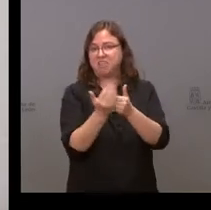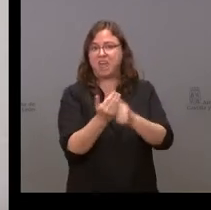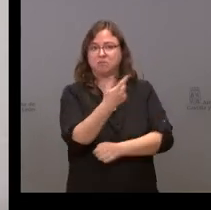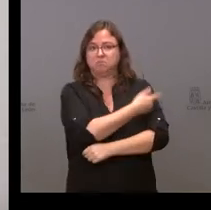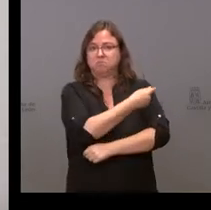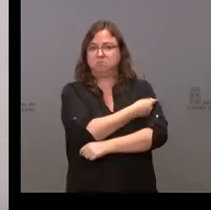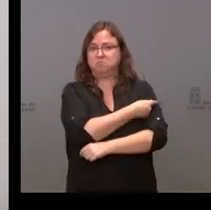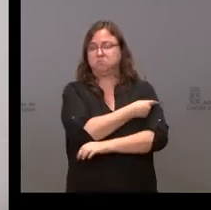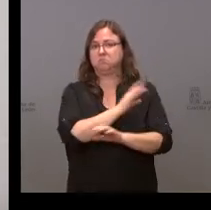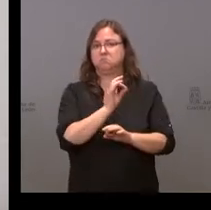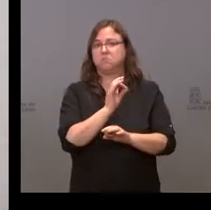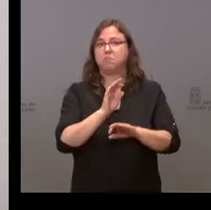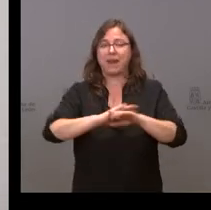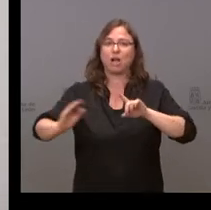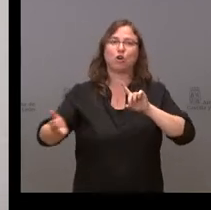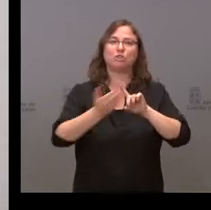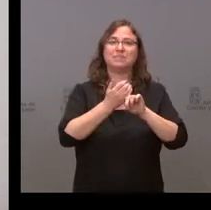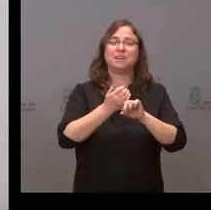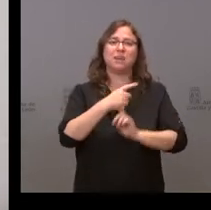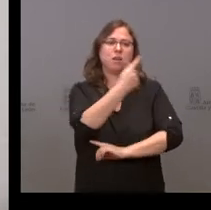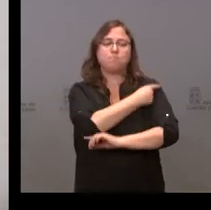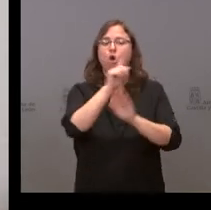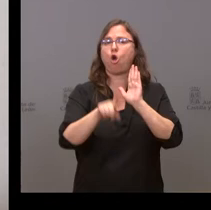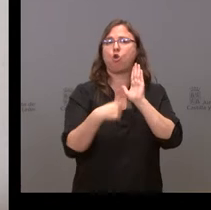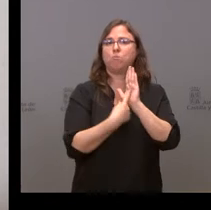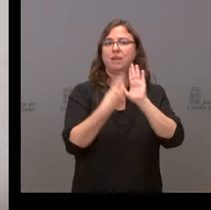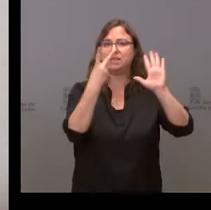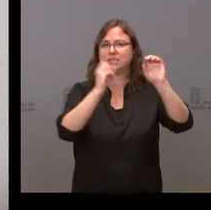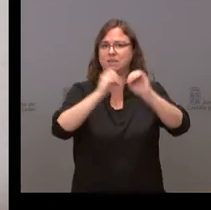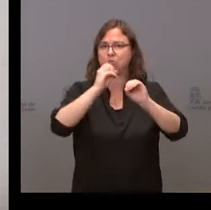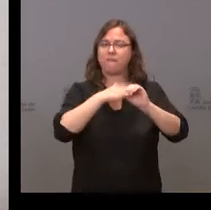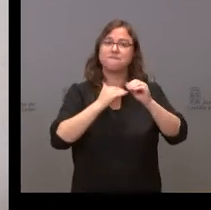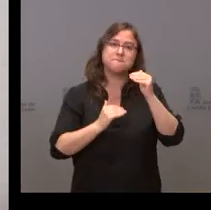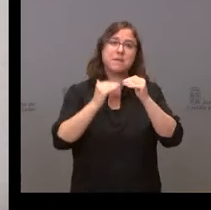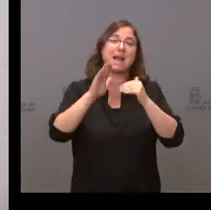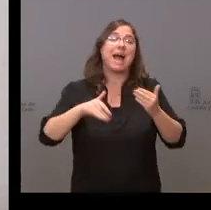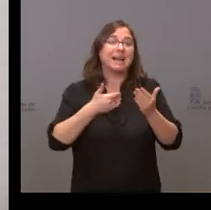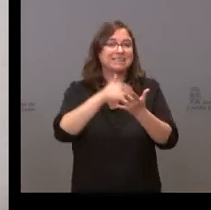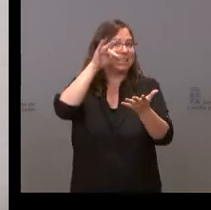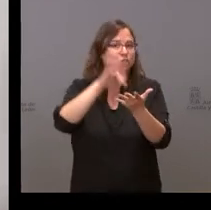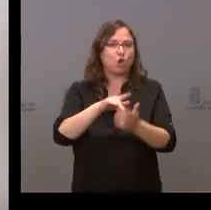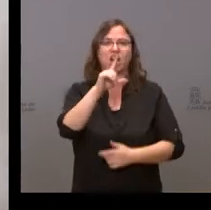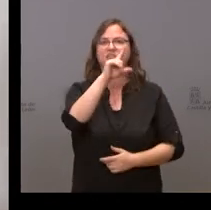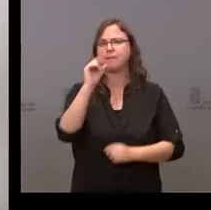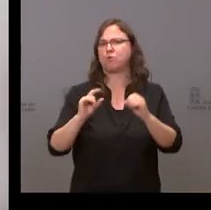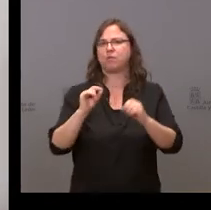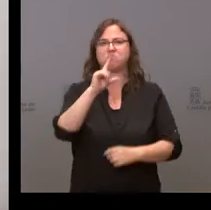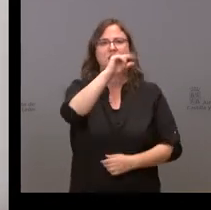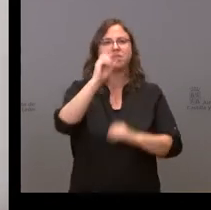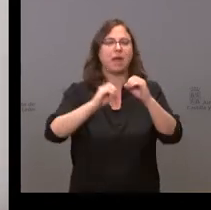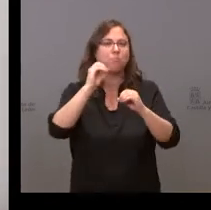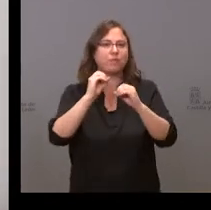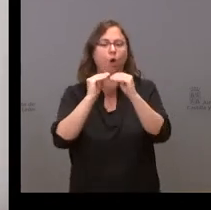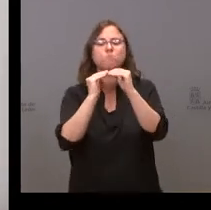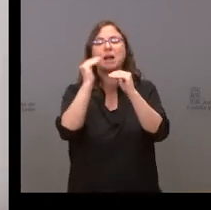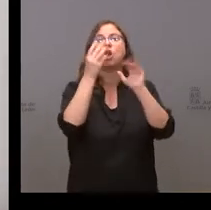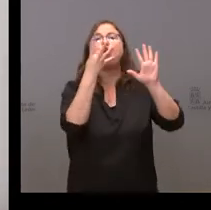para conseguir esa inmunidad colectiva, sino poder llegar al 100% cuanto antes o superar